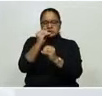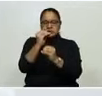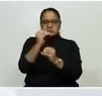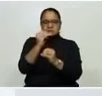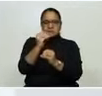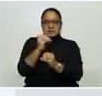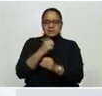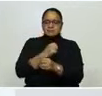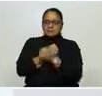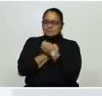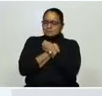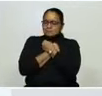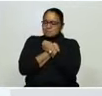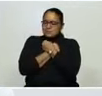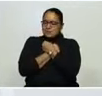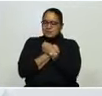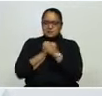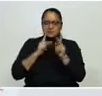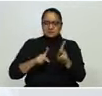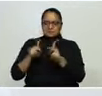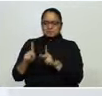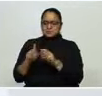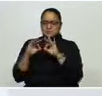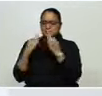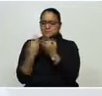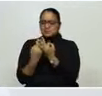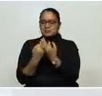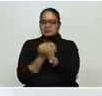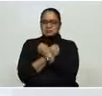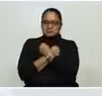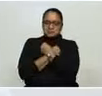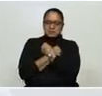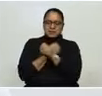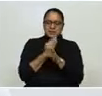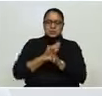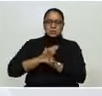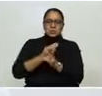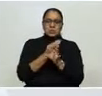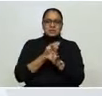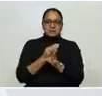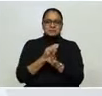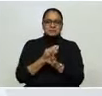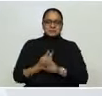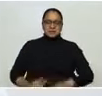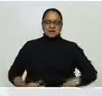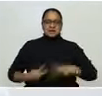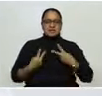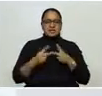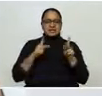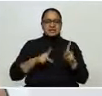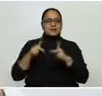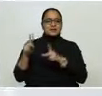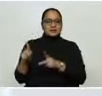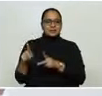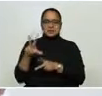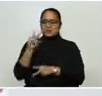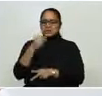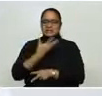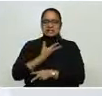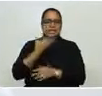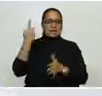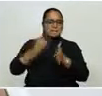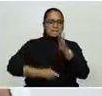sentimiento tenga por el prójimo. La vida de un ser humano no tiene precio.